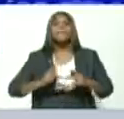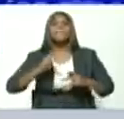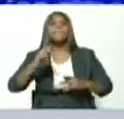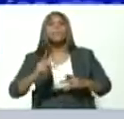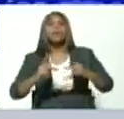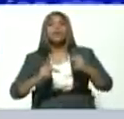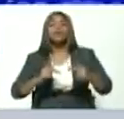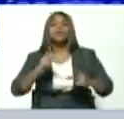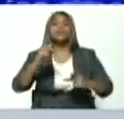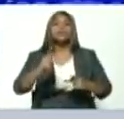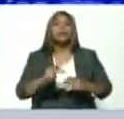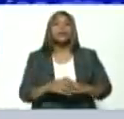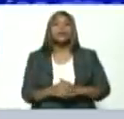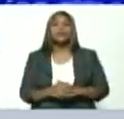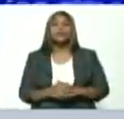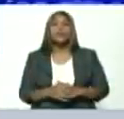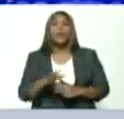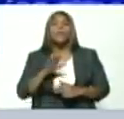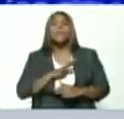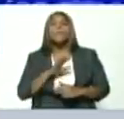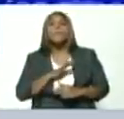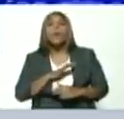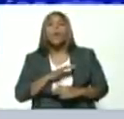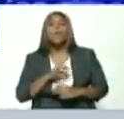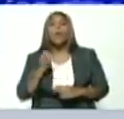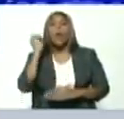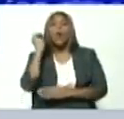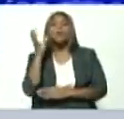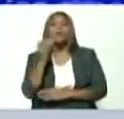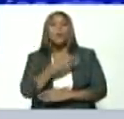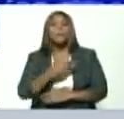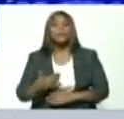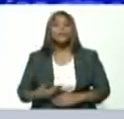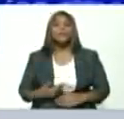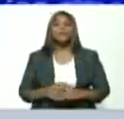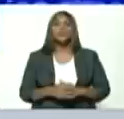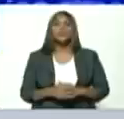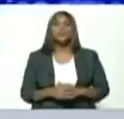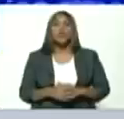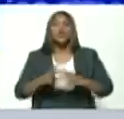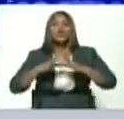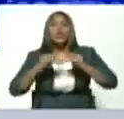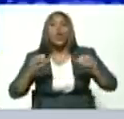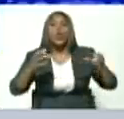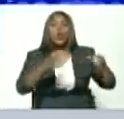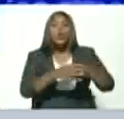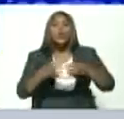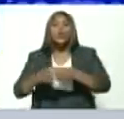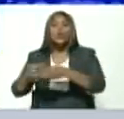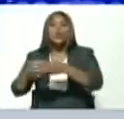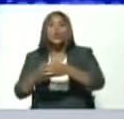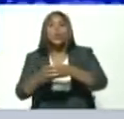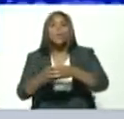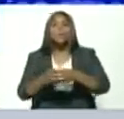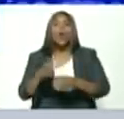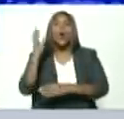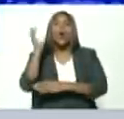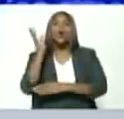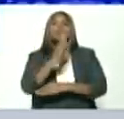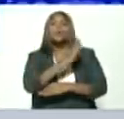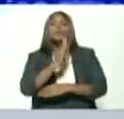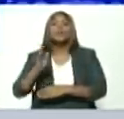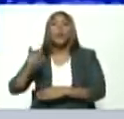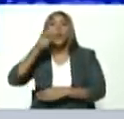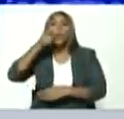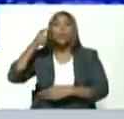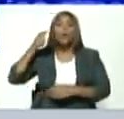conformación de los consejos presidenciales de gobierno popular de todos los sectores del Congreso Bicentenario de los Pueblos comenzar